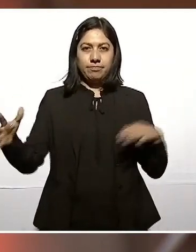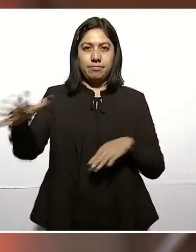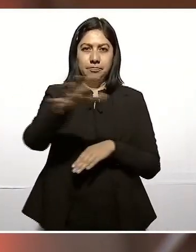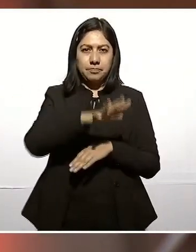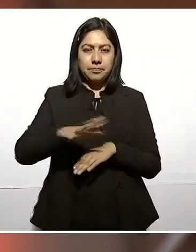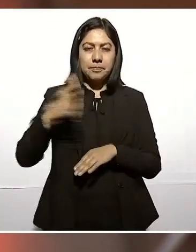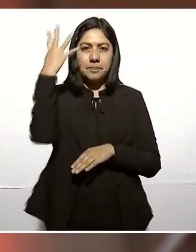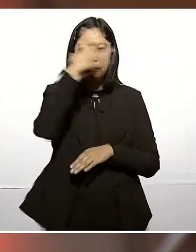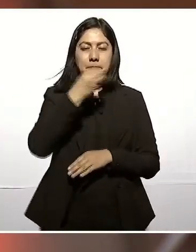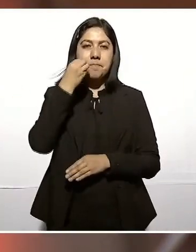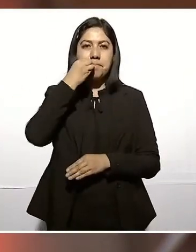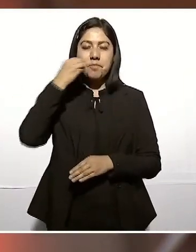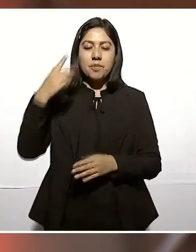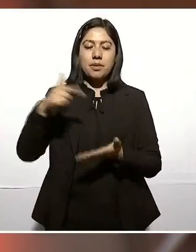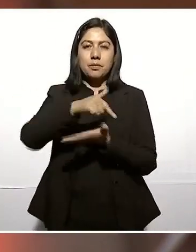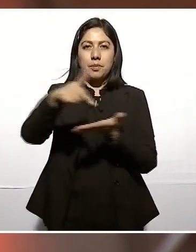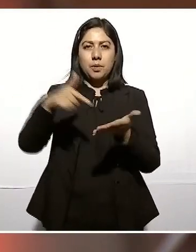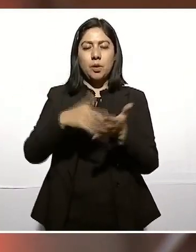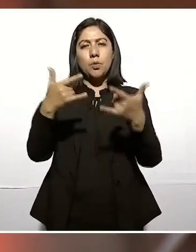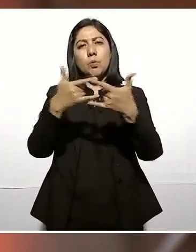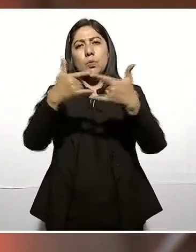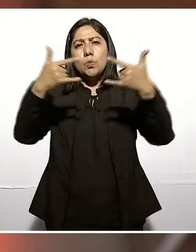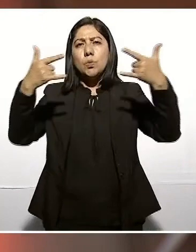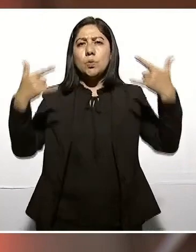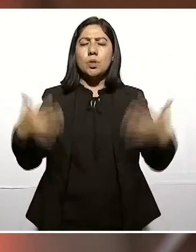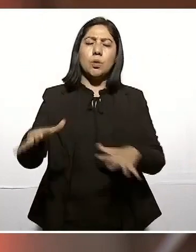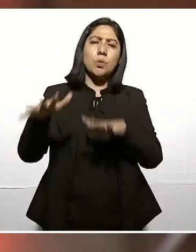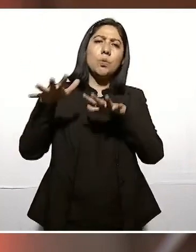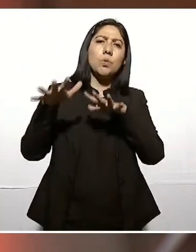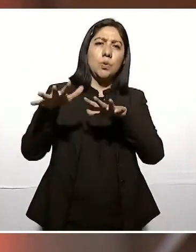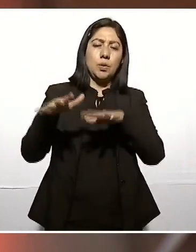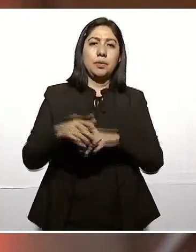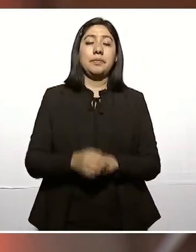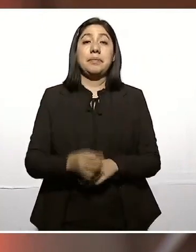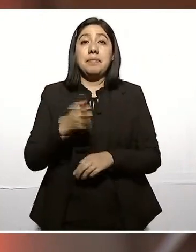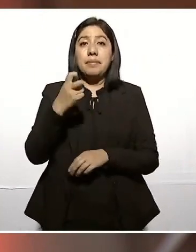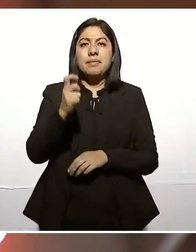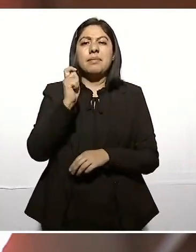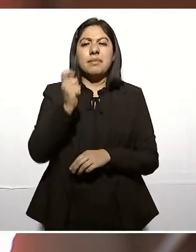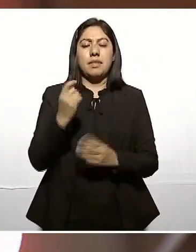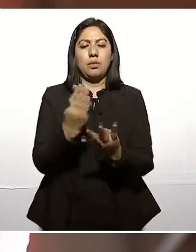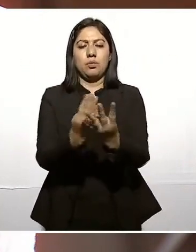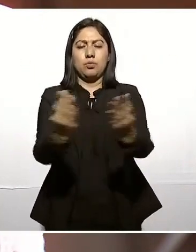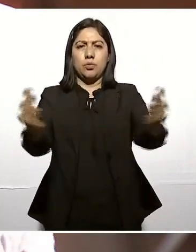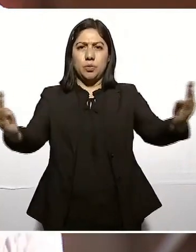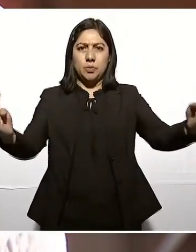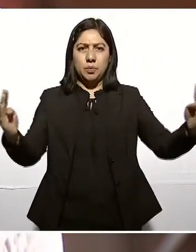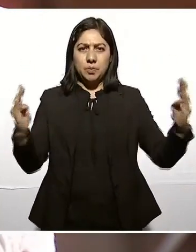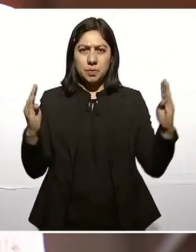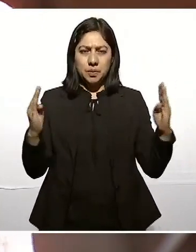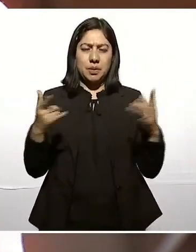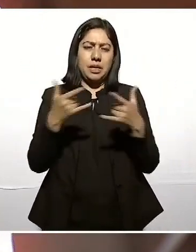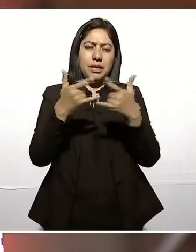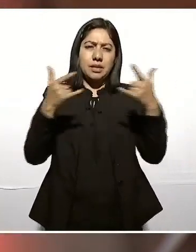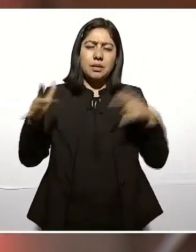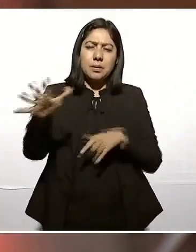histórico, posiblemente el monumento histórico más